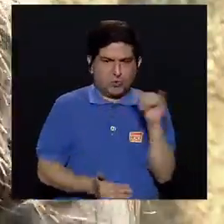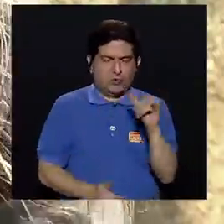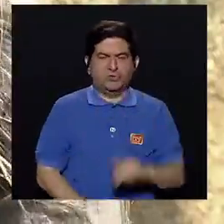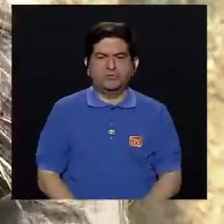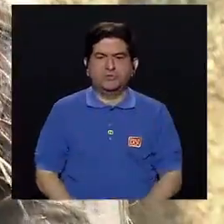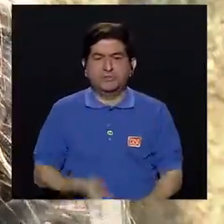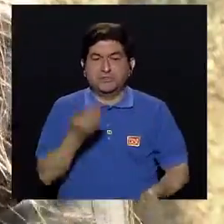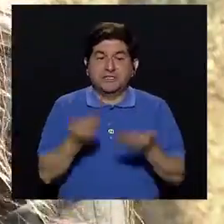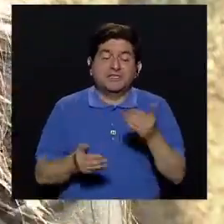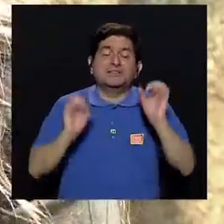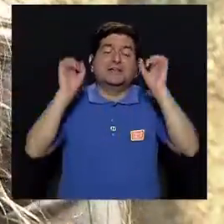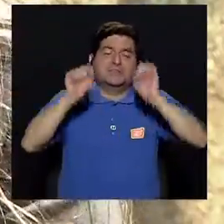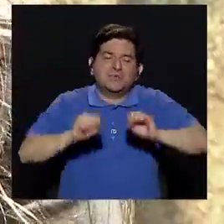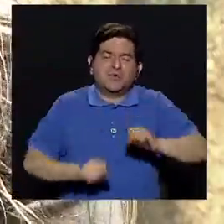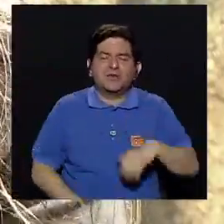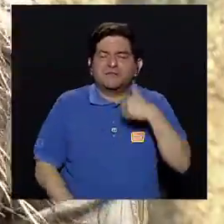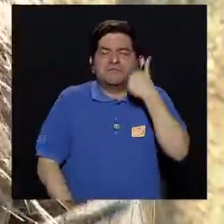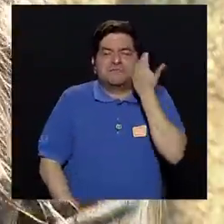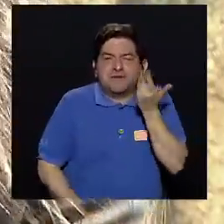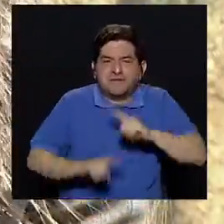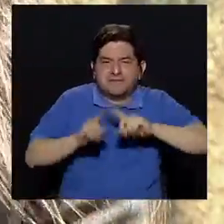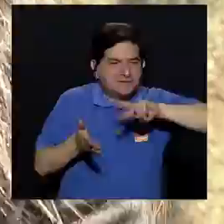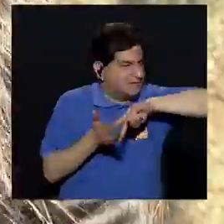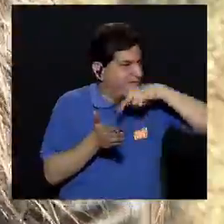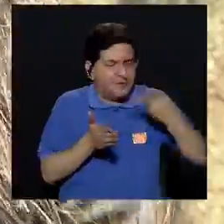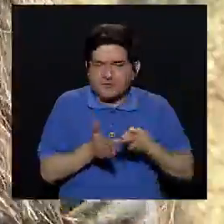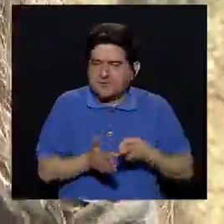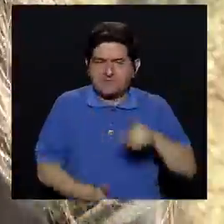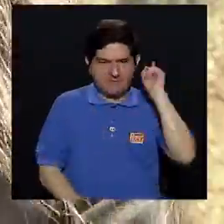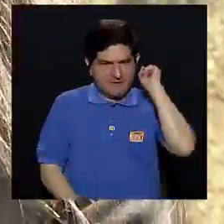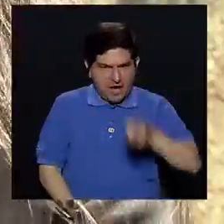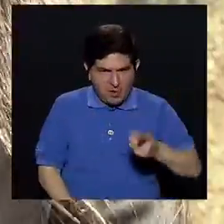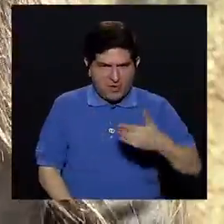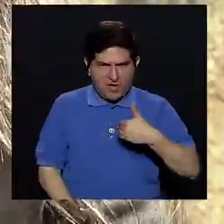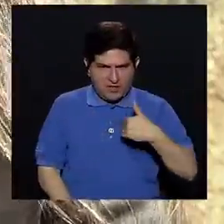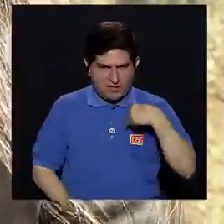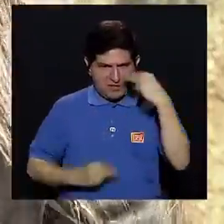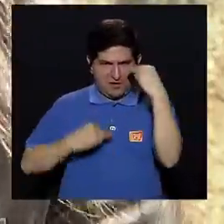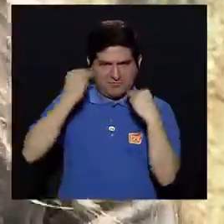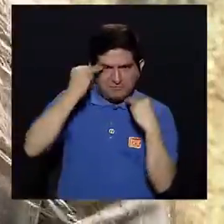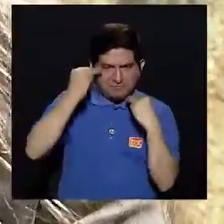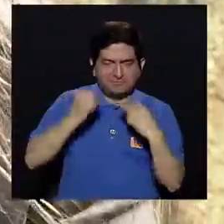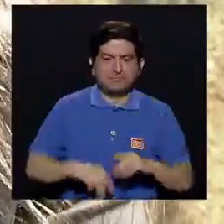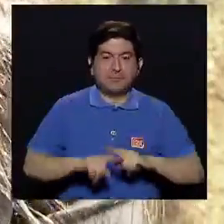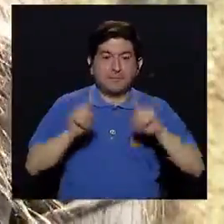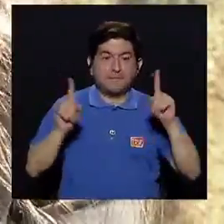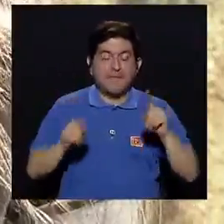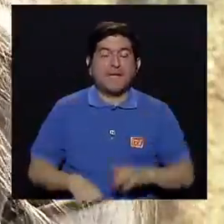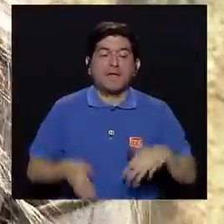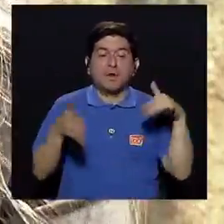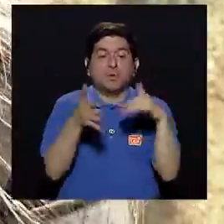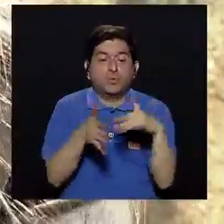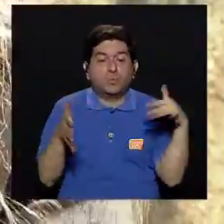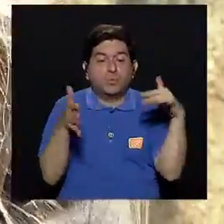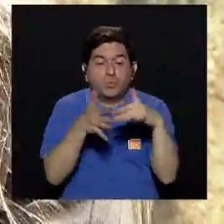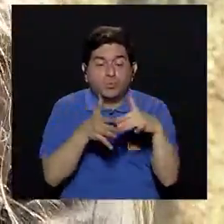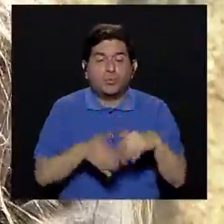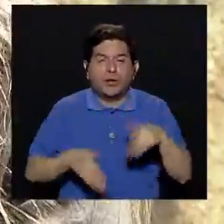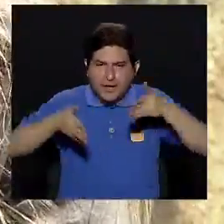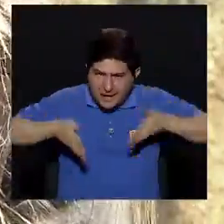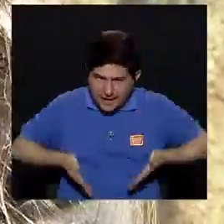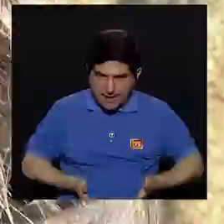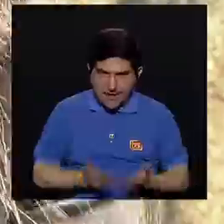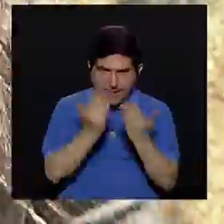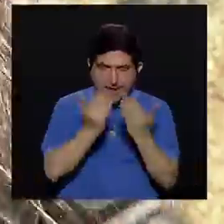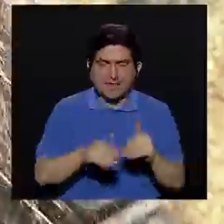Pueden ser más susceptibles, pero no significa que es obligado a que tengan la malformación. Pero por eso se le hacen los estudios cuando el paciente